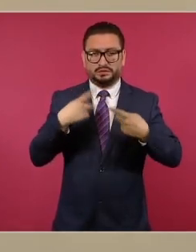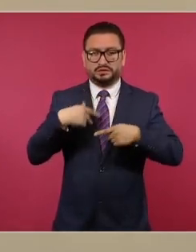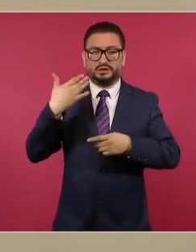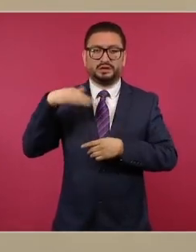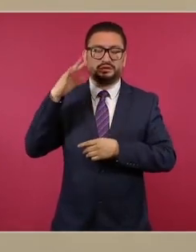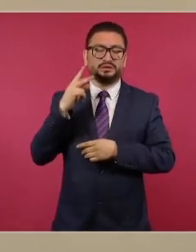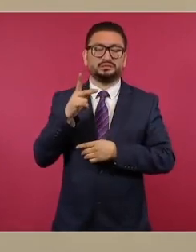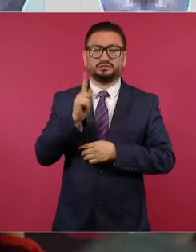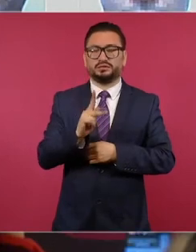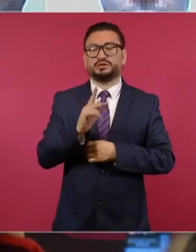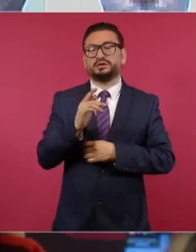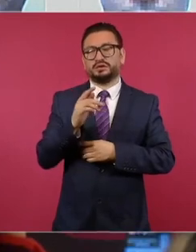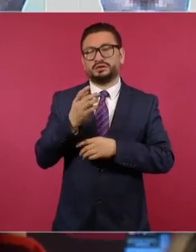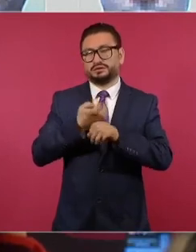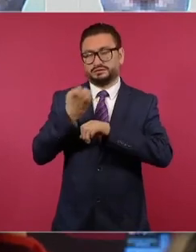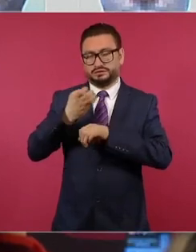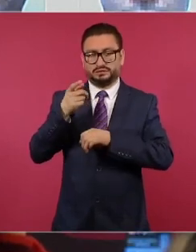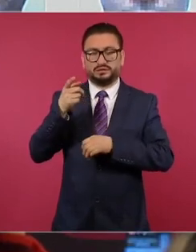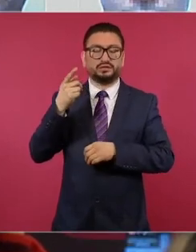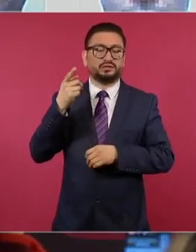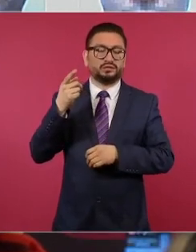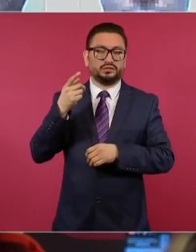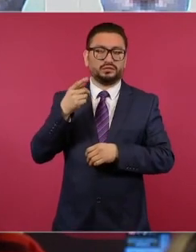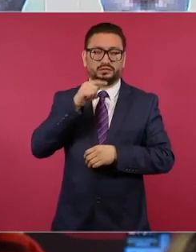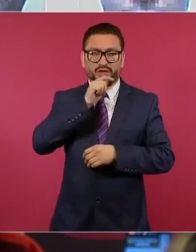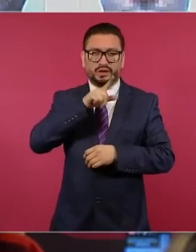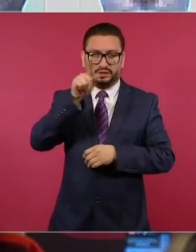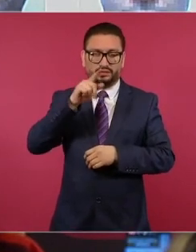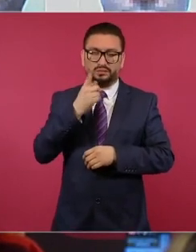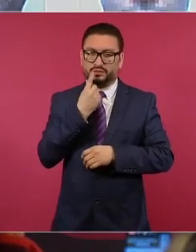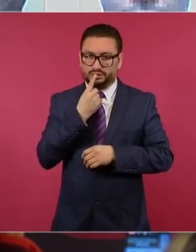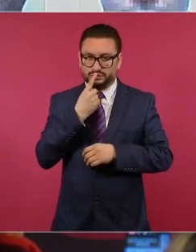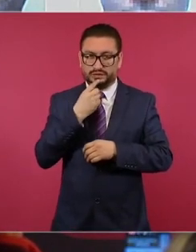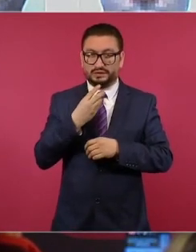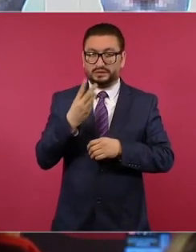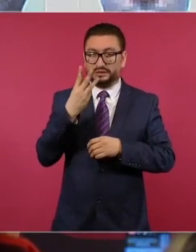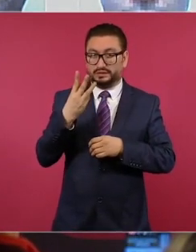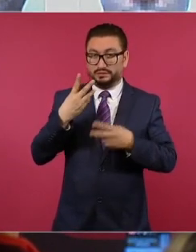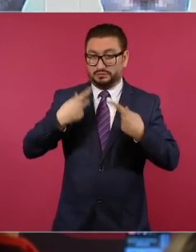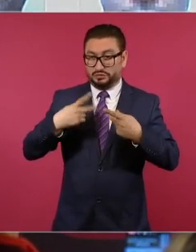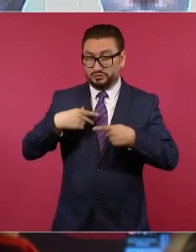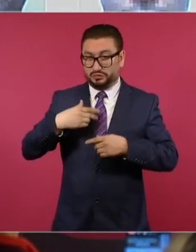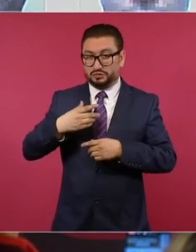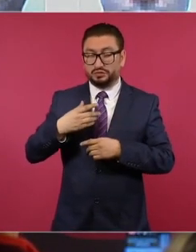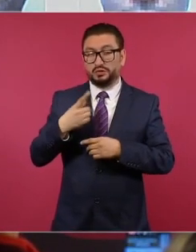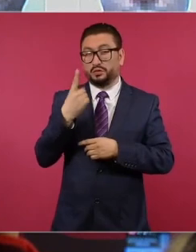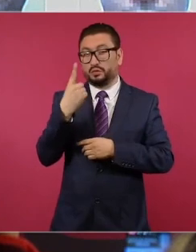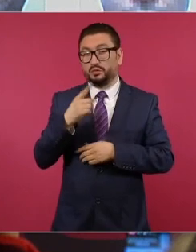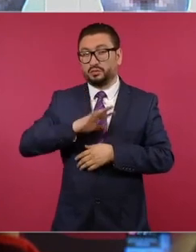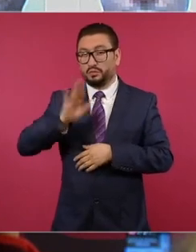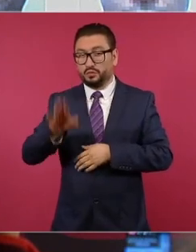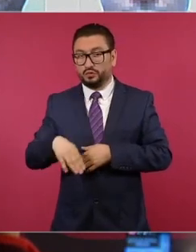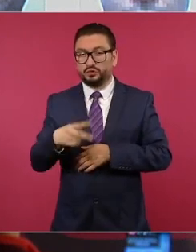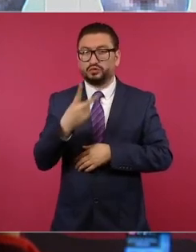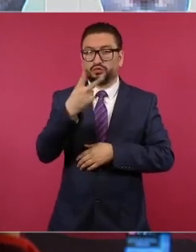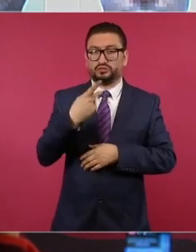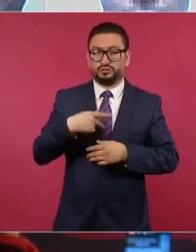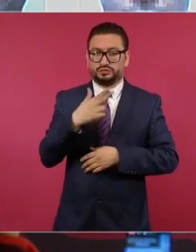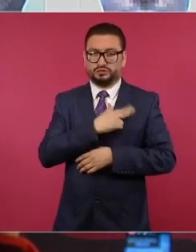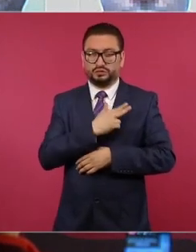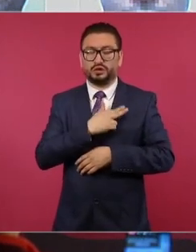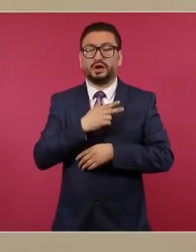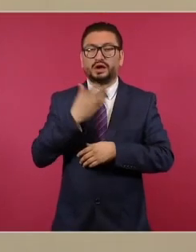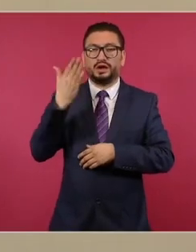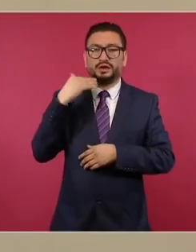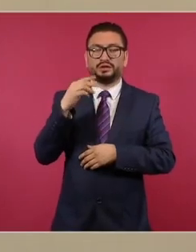Procuraduría del Estado de Jalisco. De los tres agentes uno falleció y dos quedaron lesionados, esto en agosto